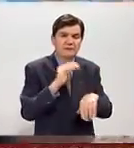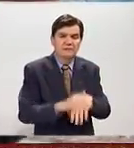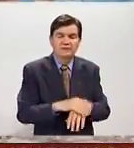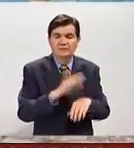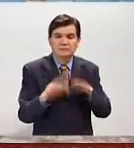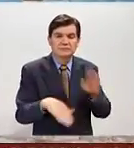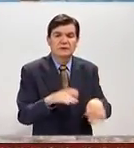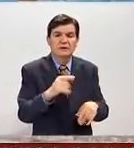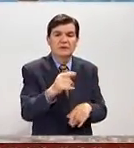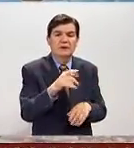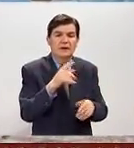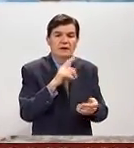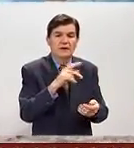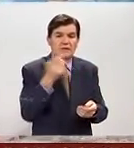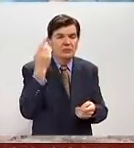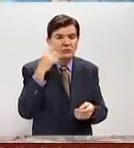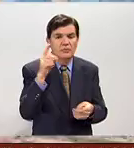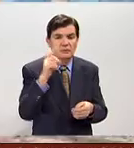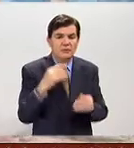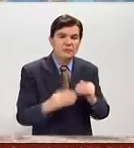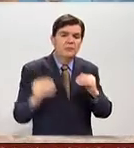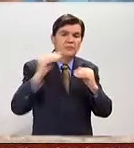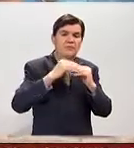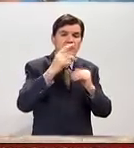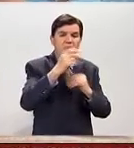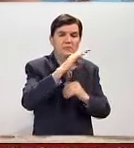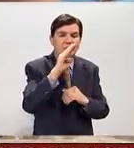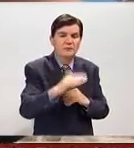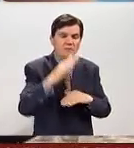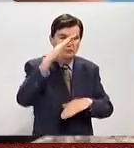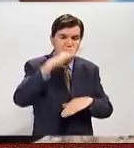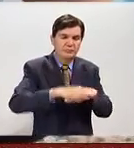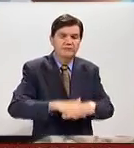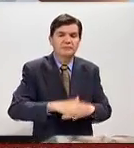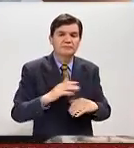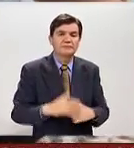El dueño de la casa estaba arriba, él murió aplastado.